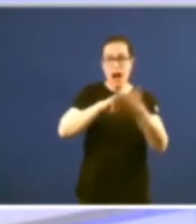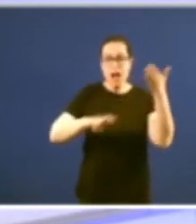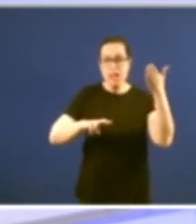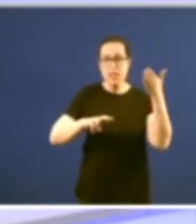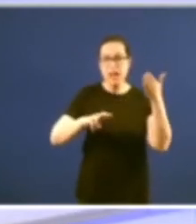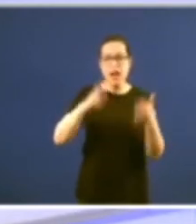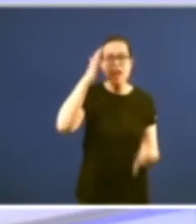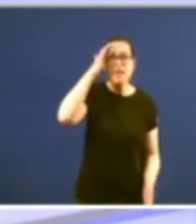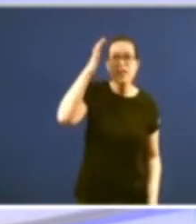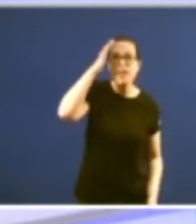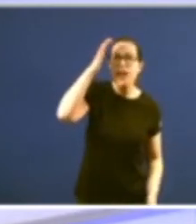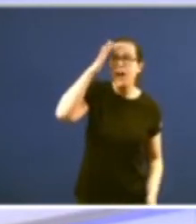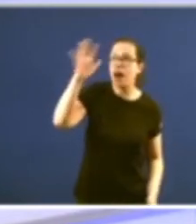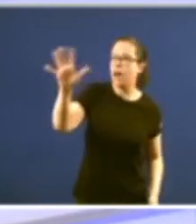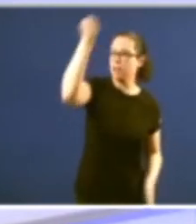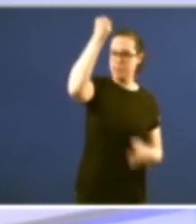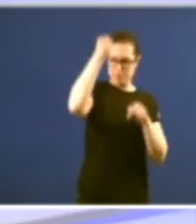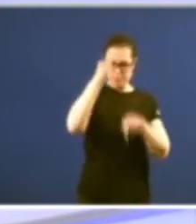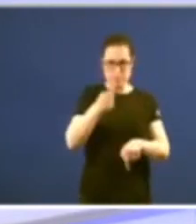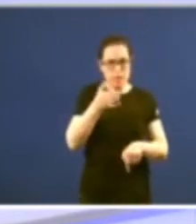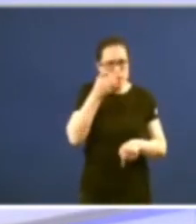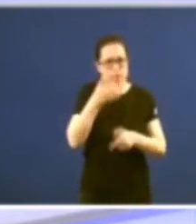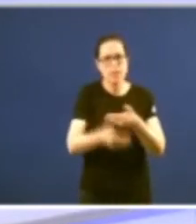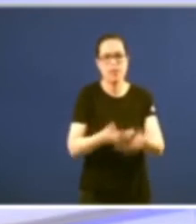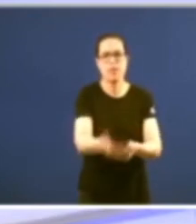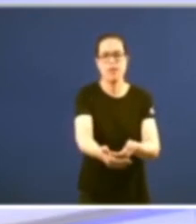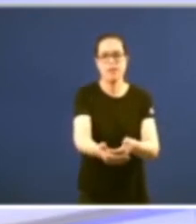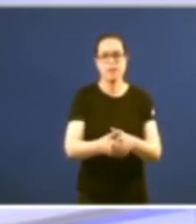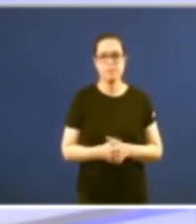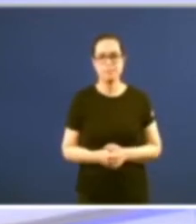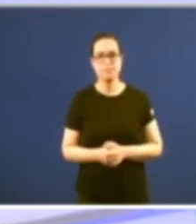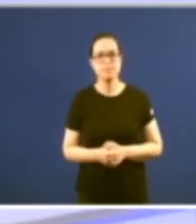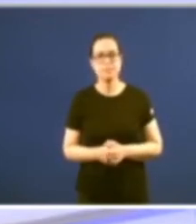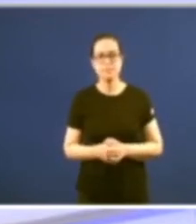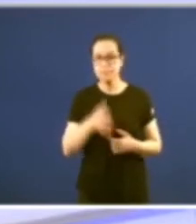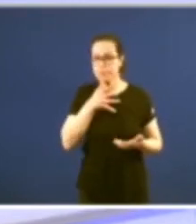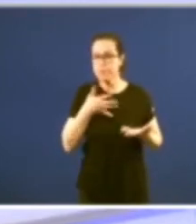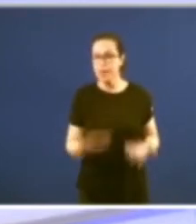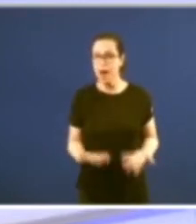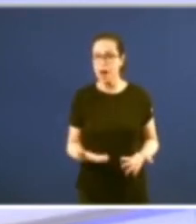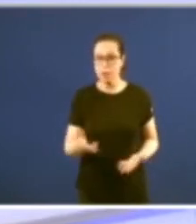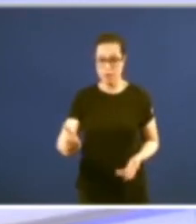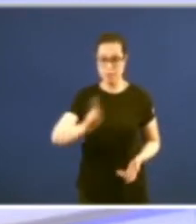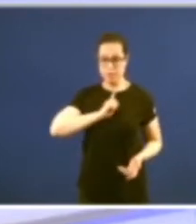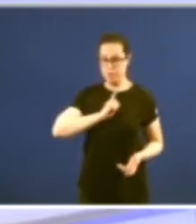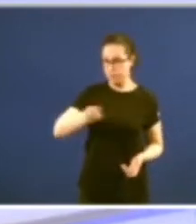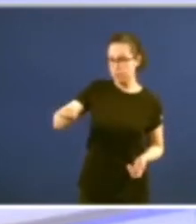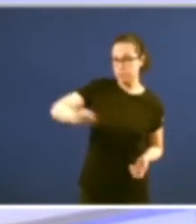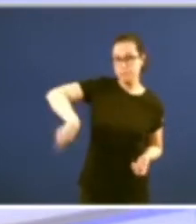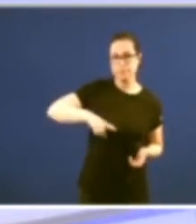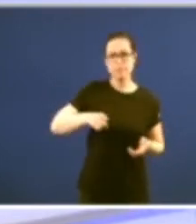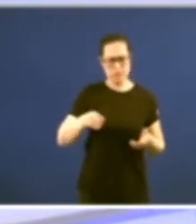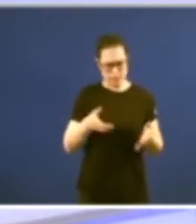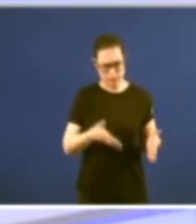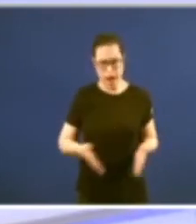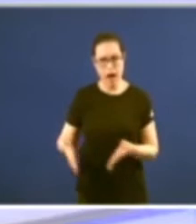idea abstracta a un traballo por facer agora a nos corresponde nos facer camiño andar